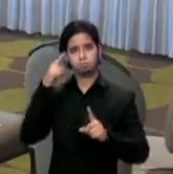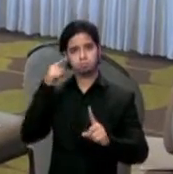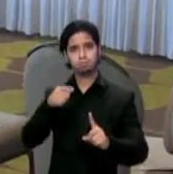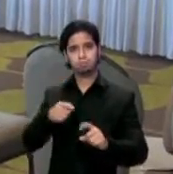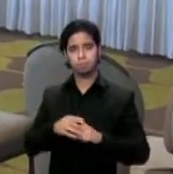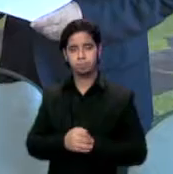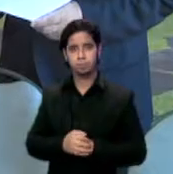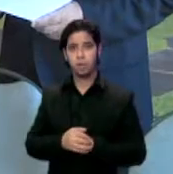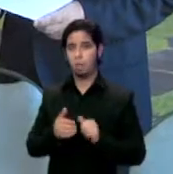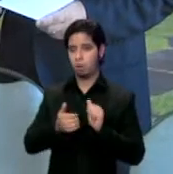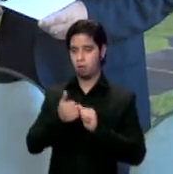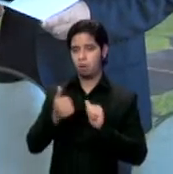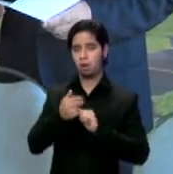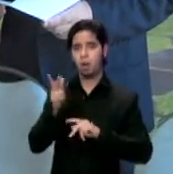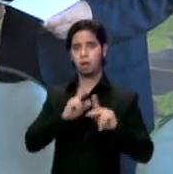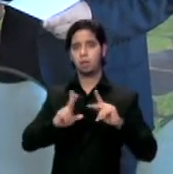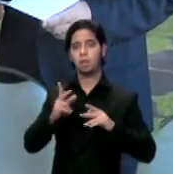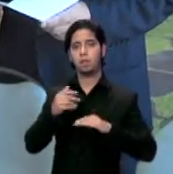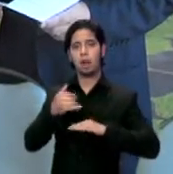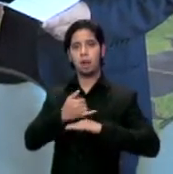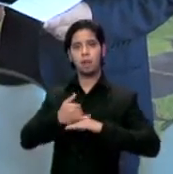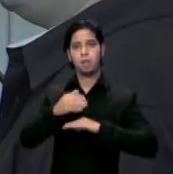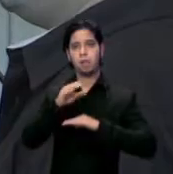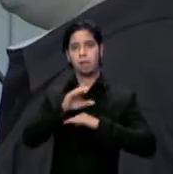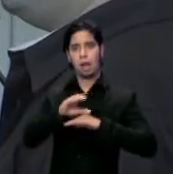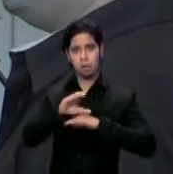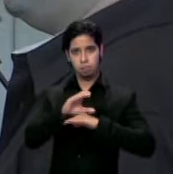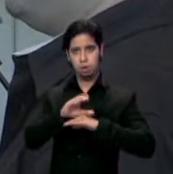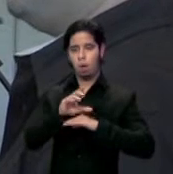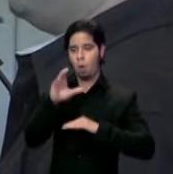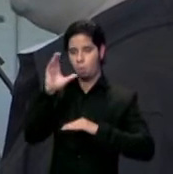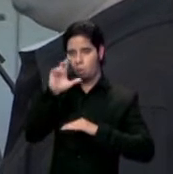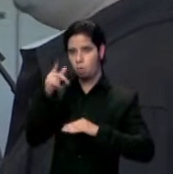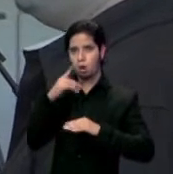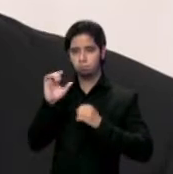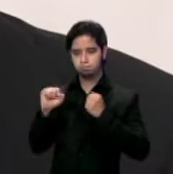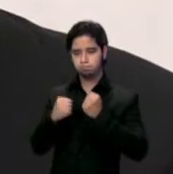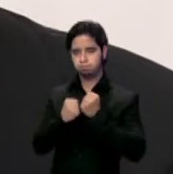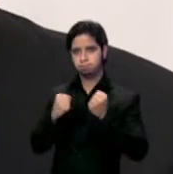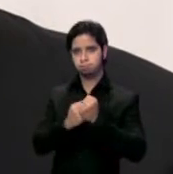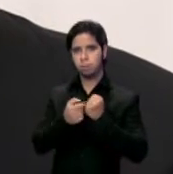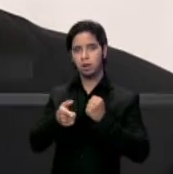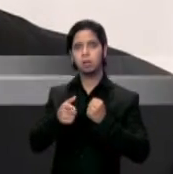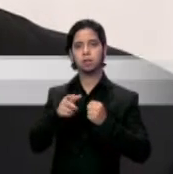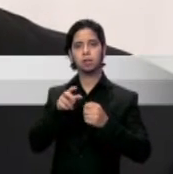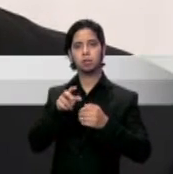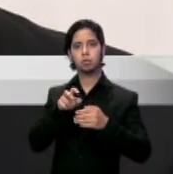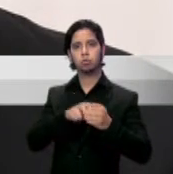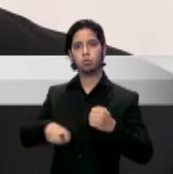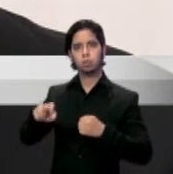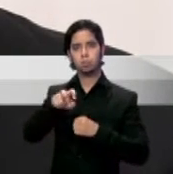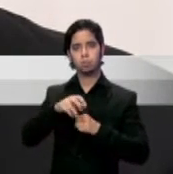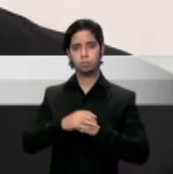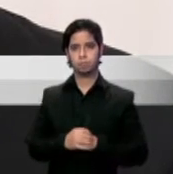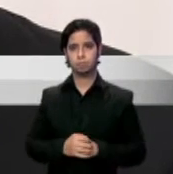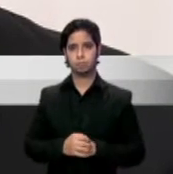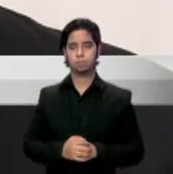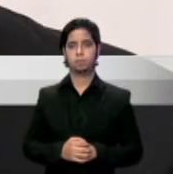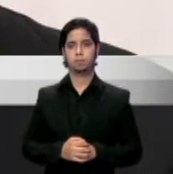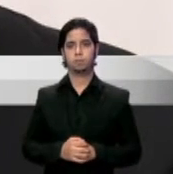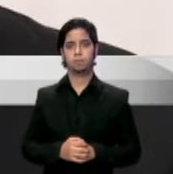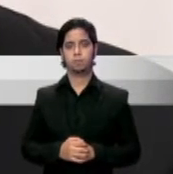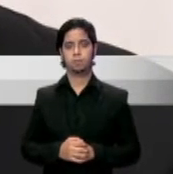Caribe, la presente administración de gobierno, busca impulsar este sector del turismo. aquí la diferencia o la